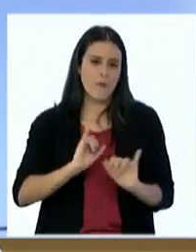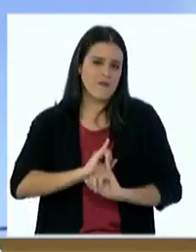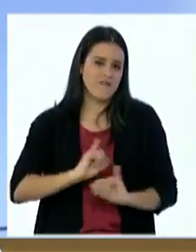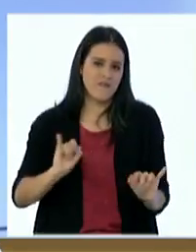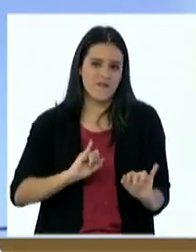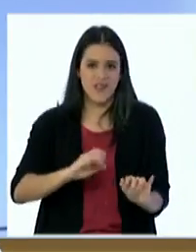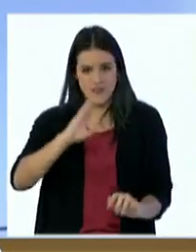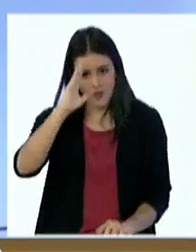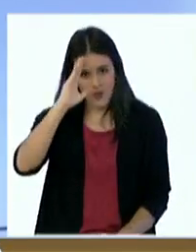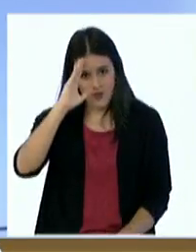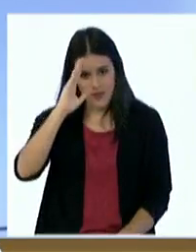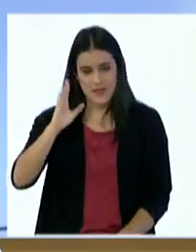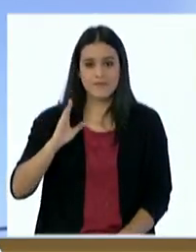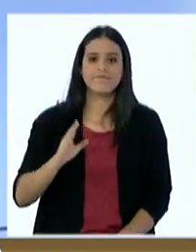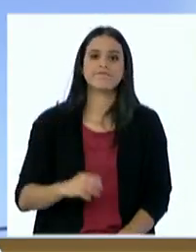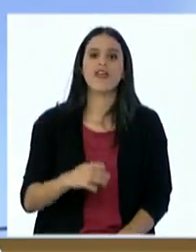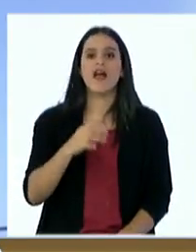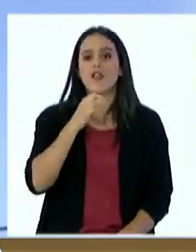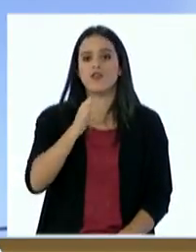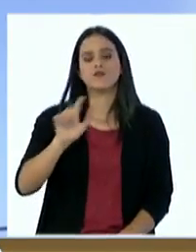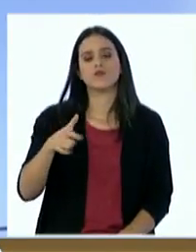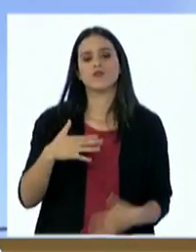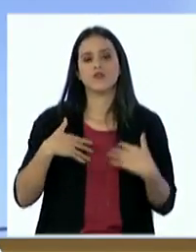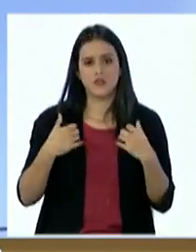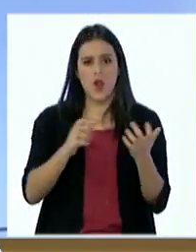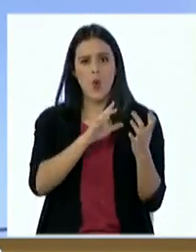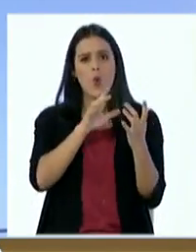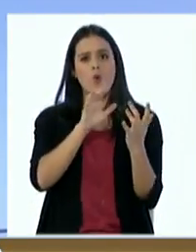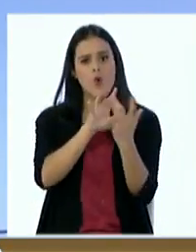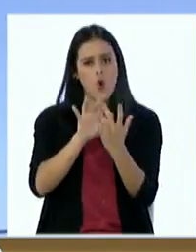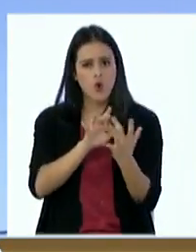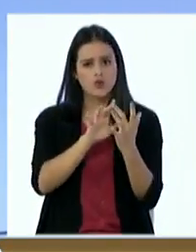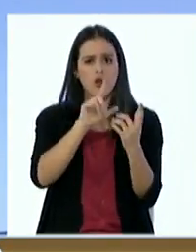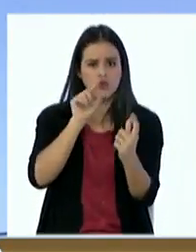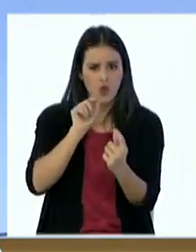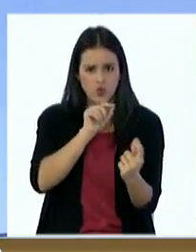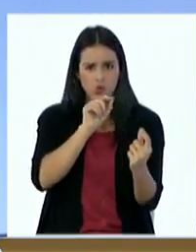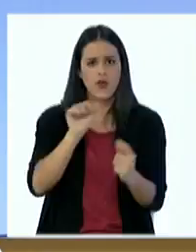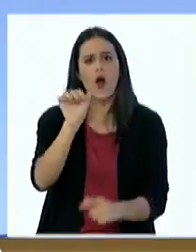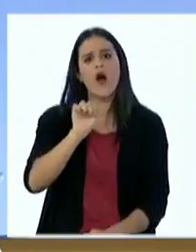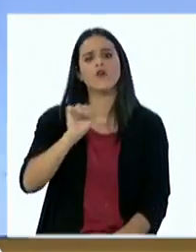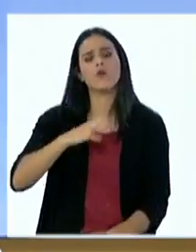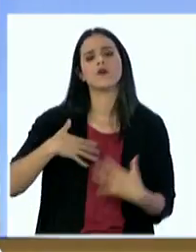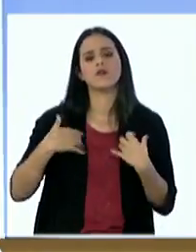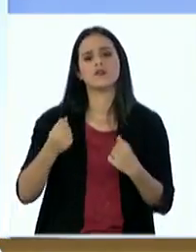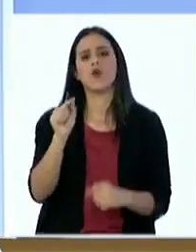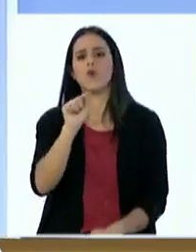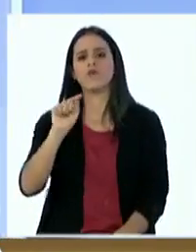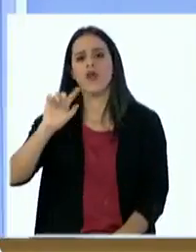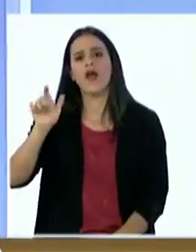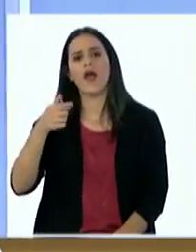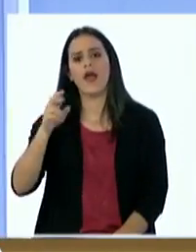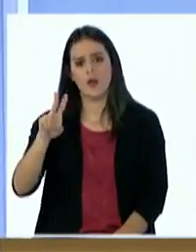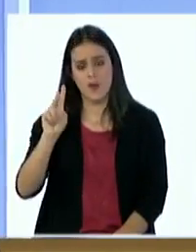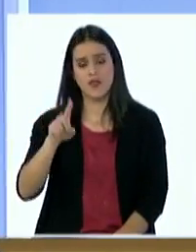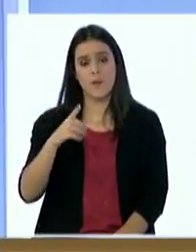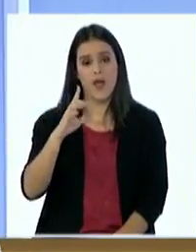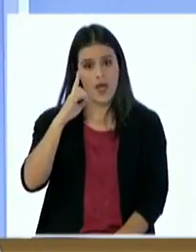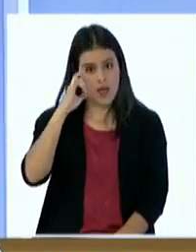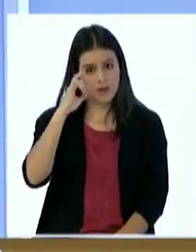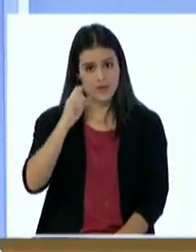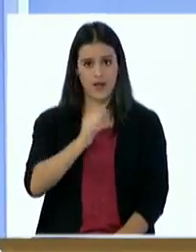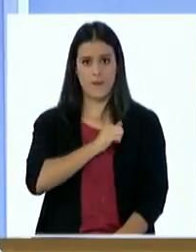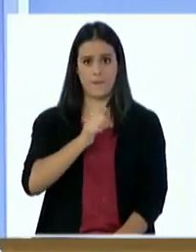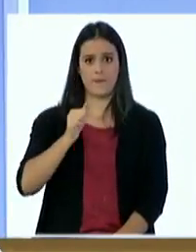globo visión salud recordándole que nos puede seguir a través de nuestra cuenta de twitter como arroba salud guión bajo gb por instagram como arroba